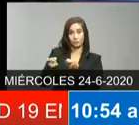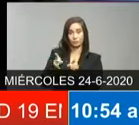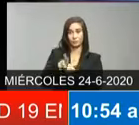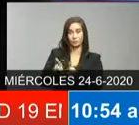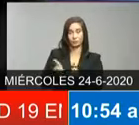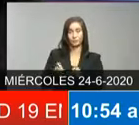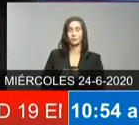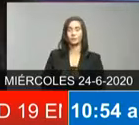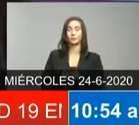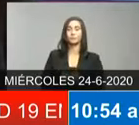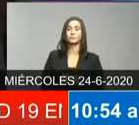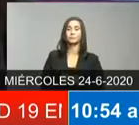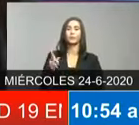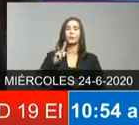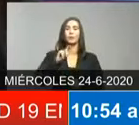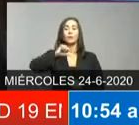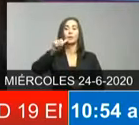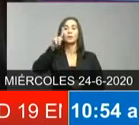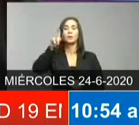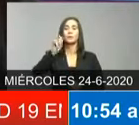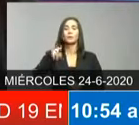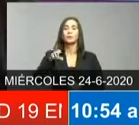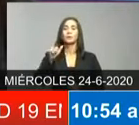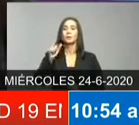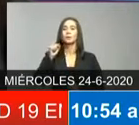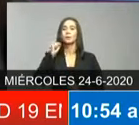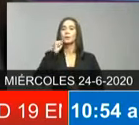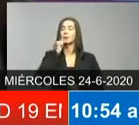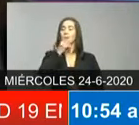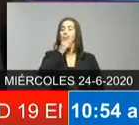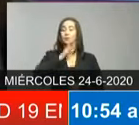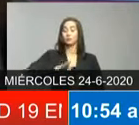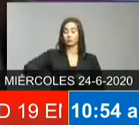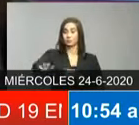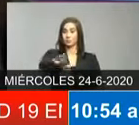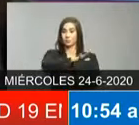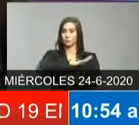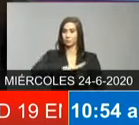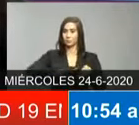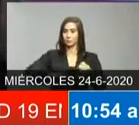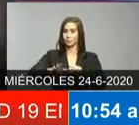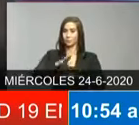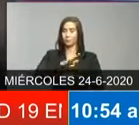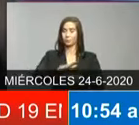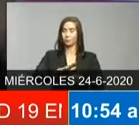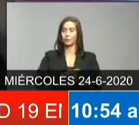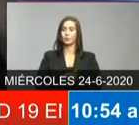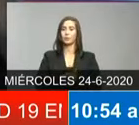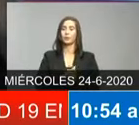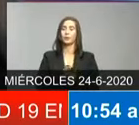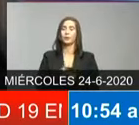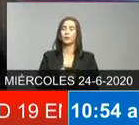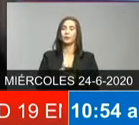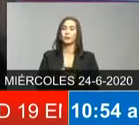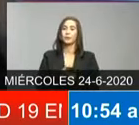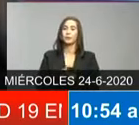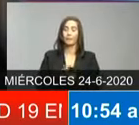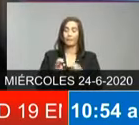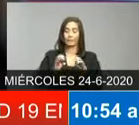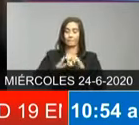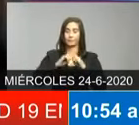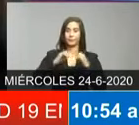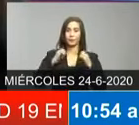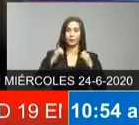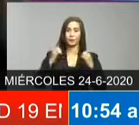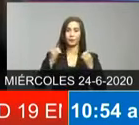saber si en santo domingo se han aplicado los conocidos en san francisco de macorís como equipos o